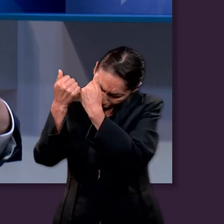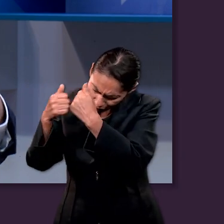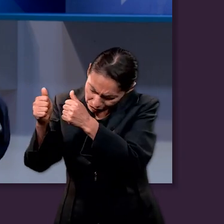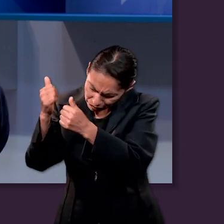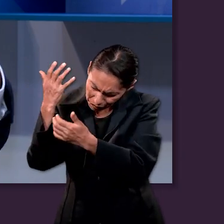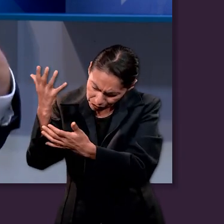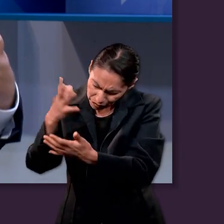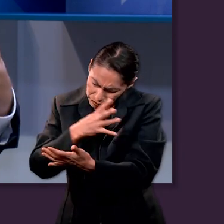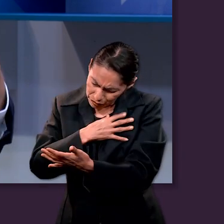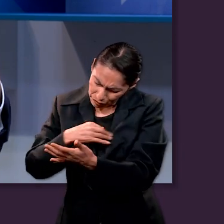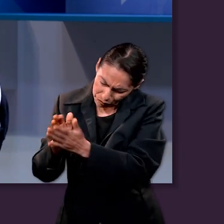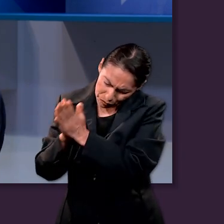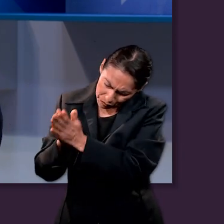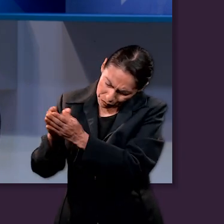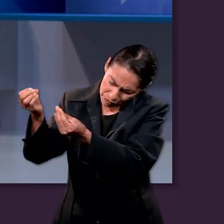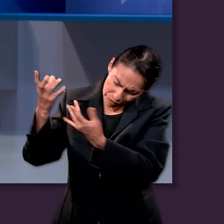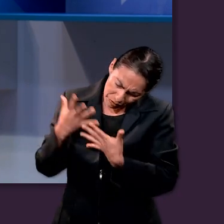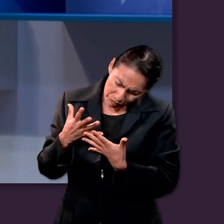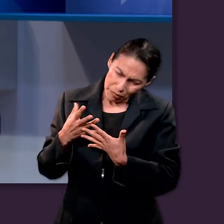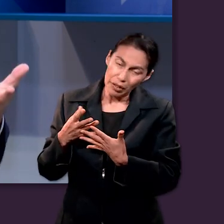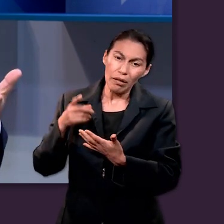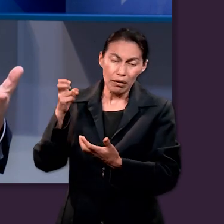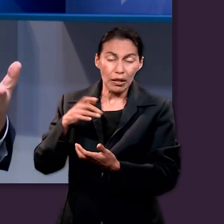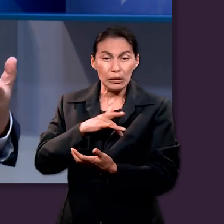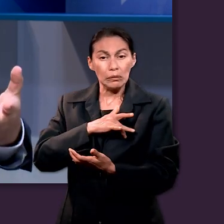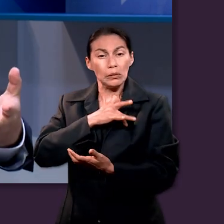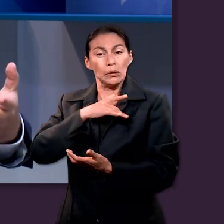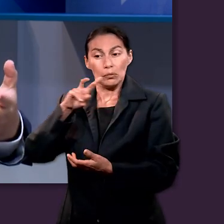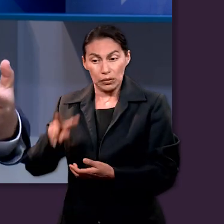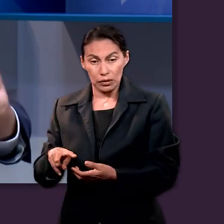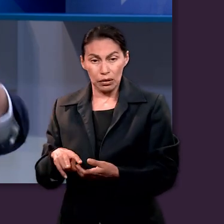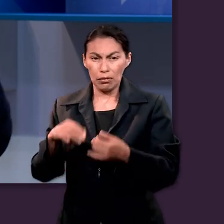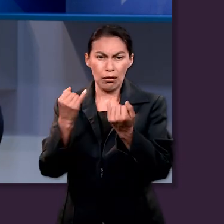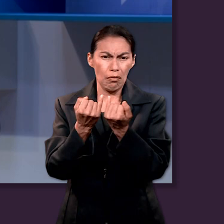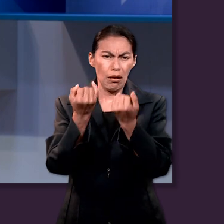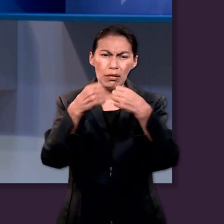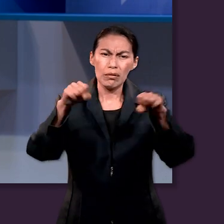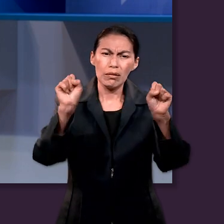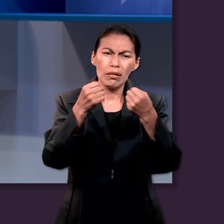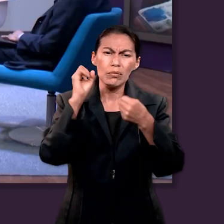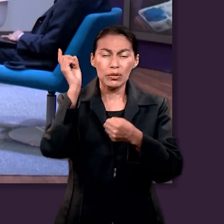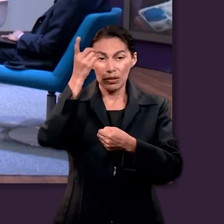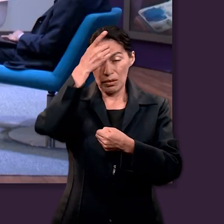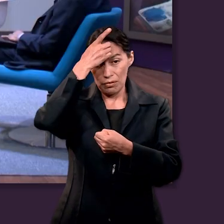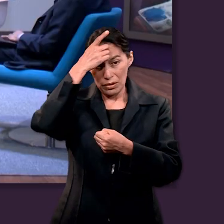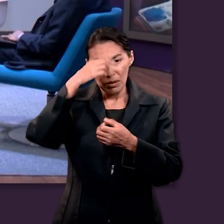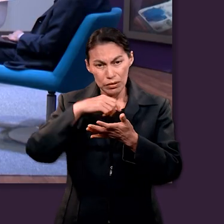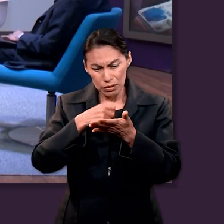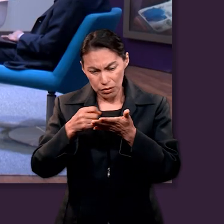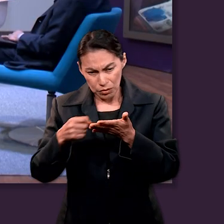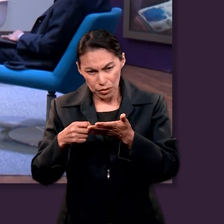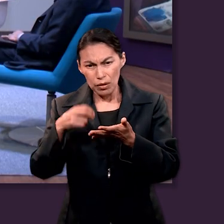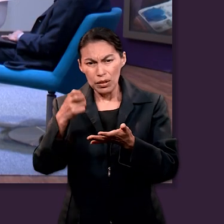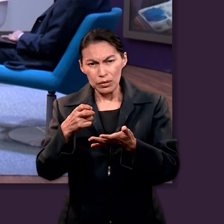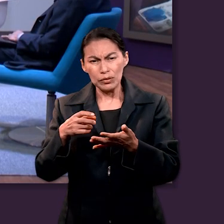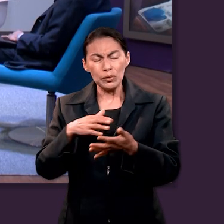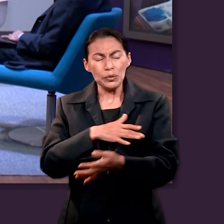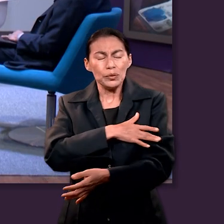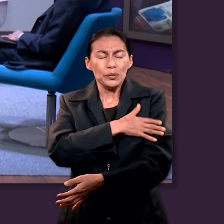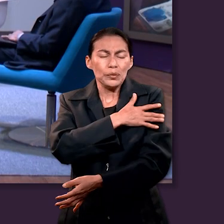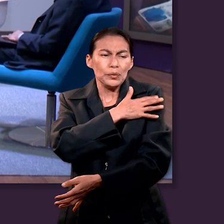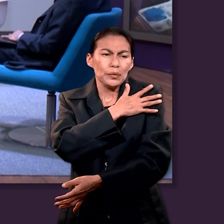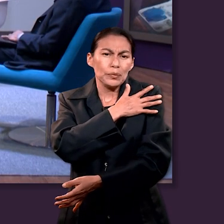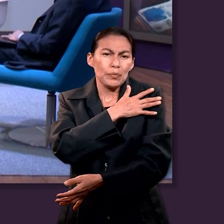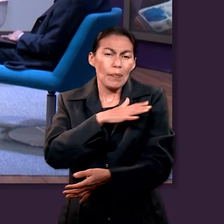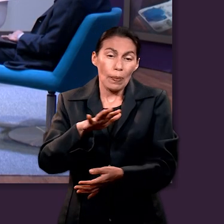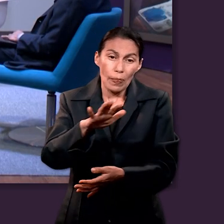Dios o los salmos tan tan emocionantes de David y pueden tener un impacto personal tremendo pero también